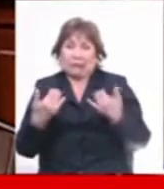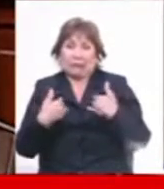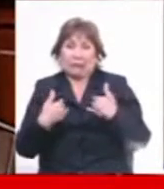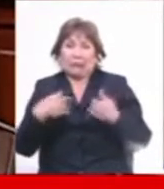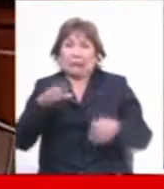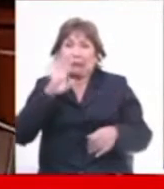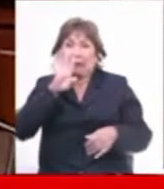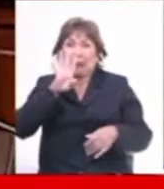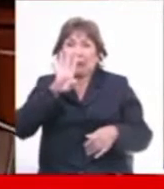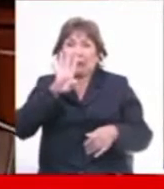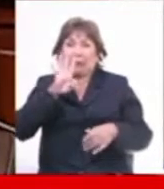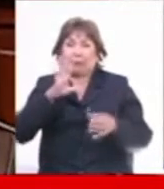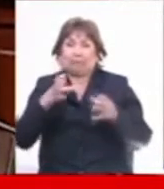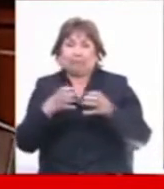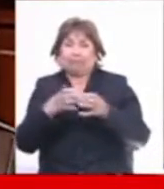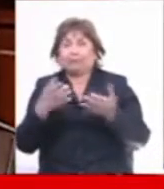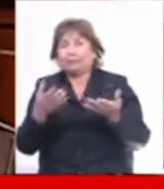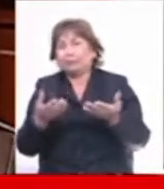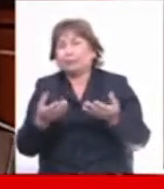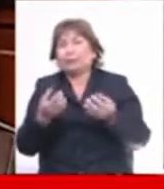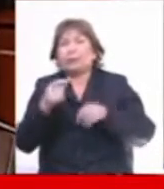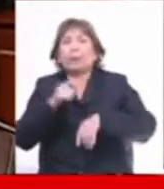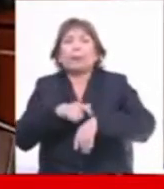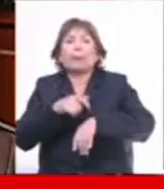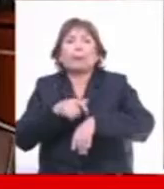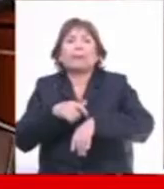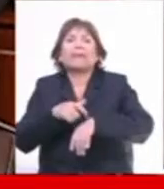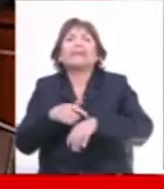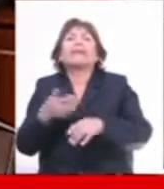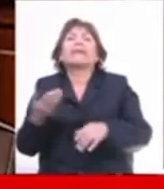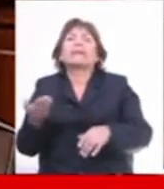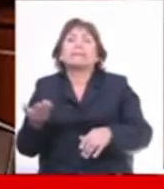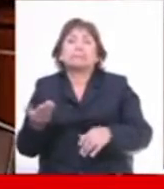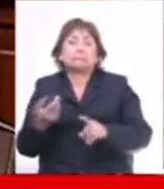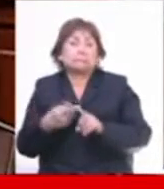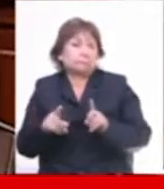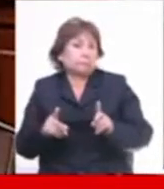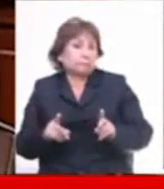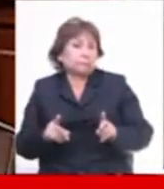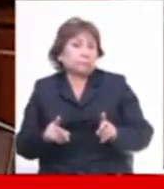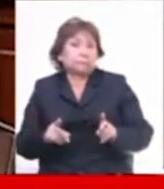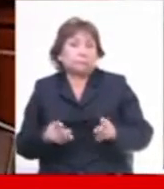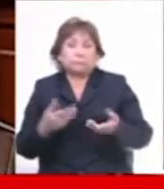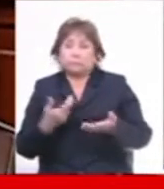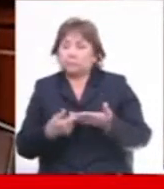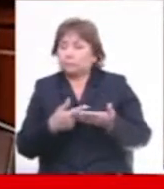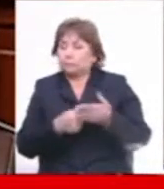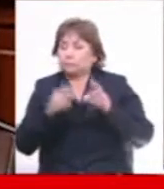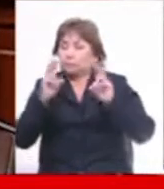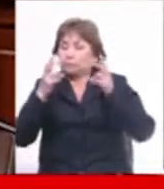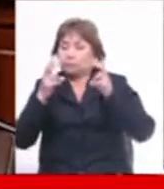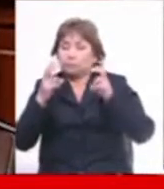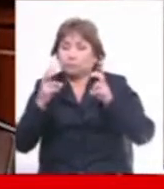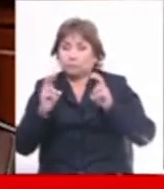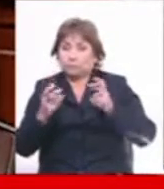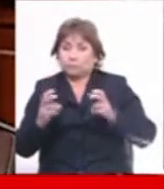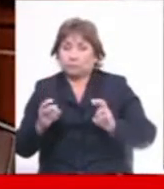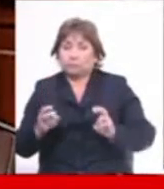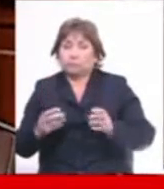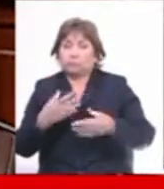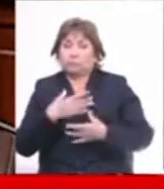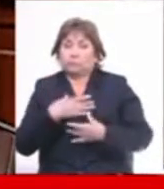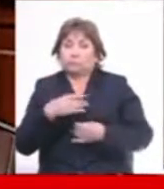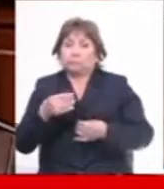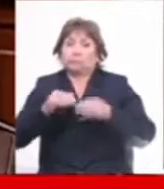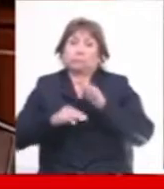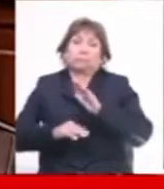cuatro de comisión. ¿A qué hora? Ahora, sin embargo, hay temas que tienen que ver con el interés